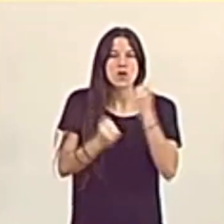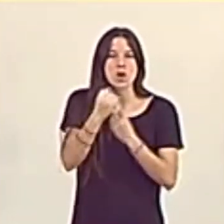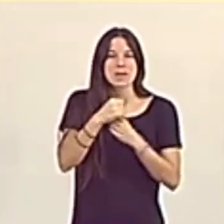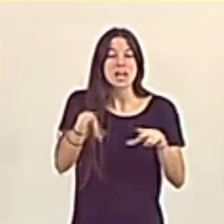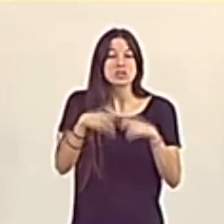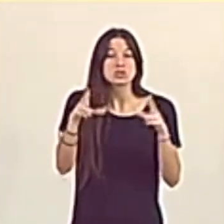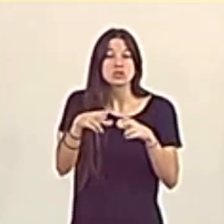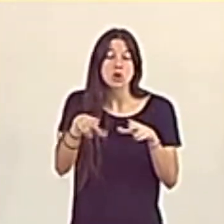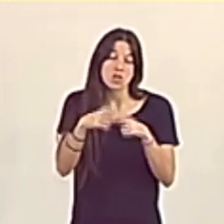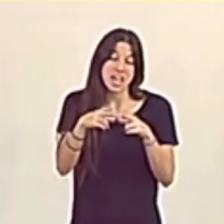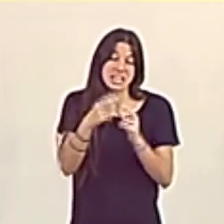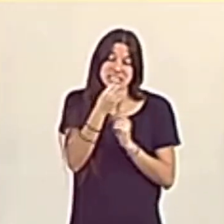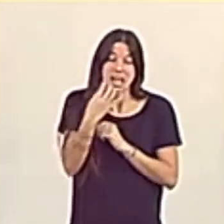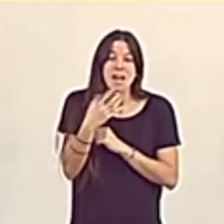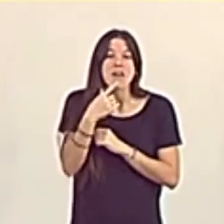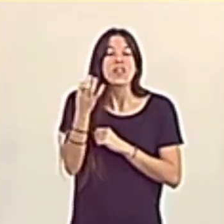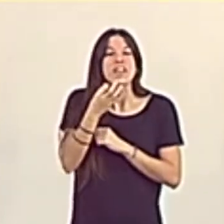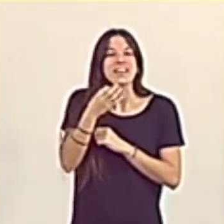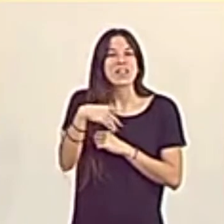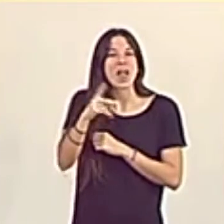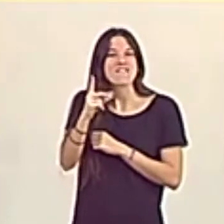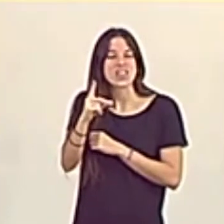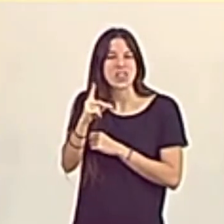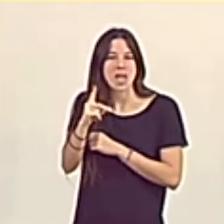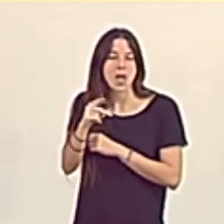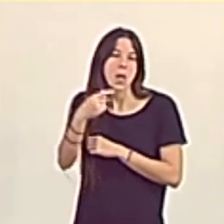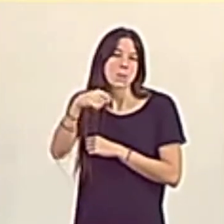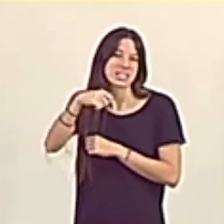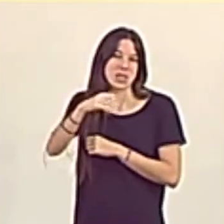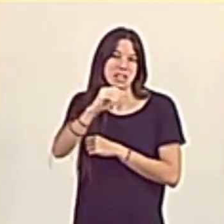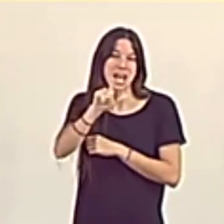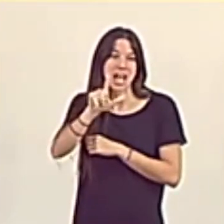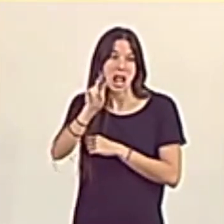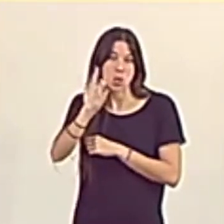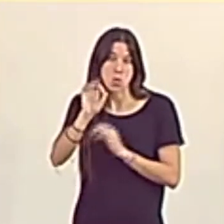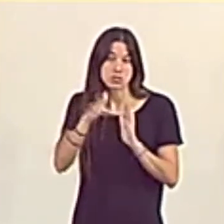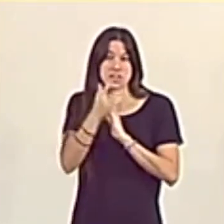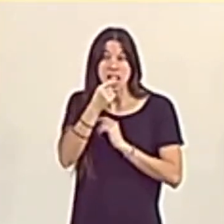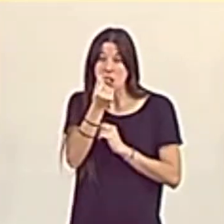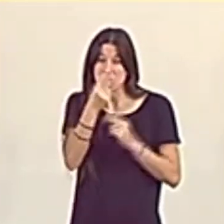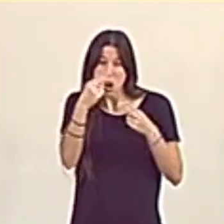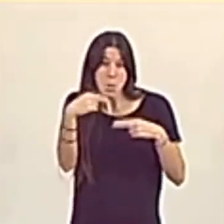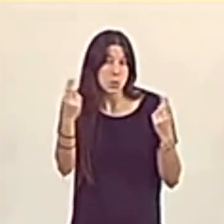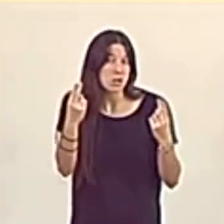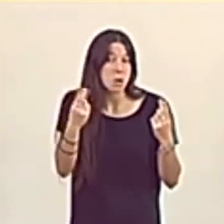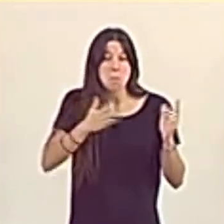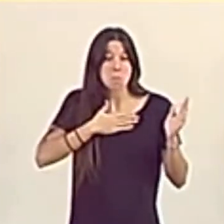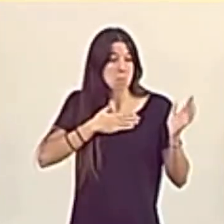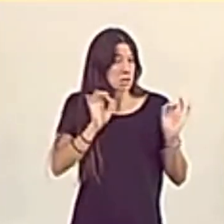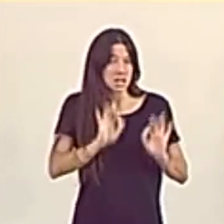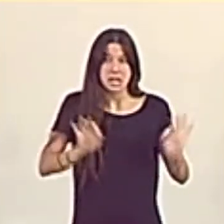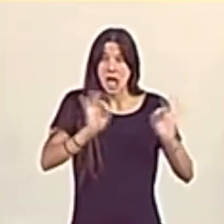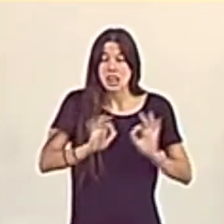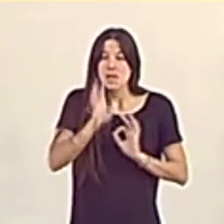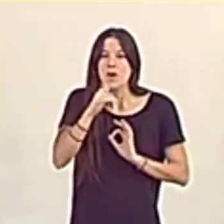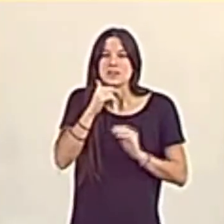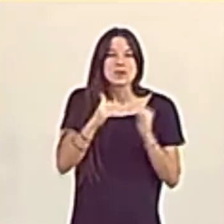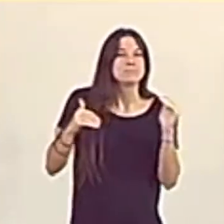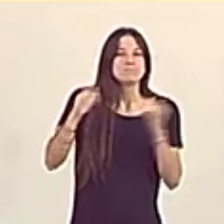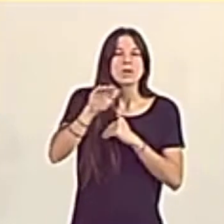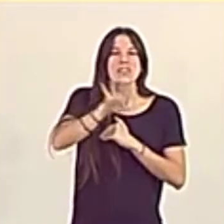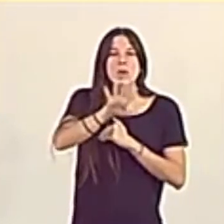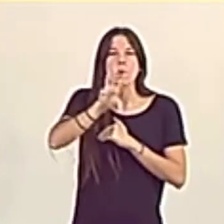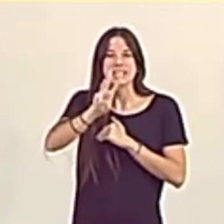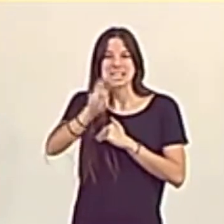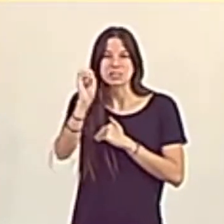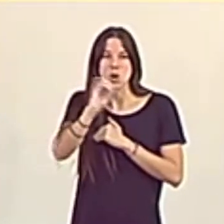vicepresidenta Calvo. Y claro, como el dinero público no es de nadie, pues se sube un 53%